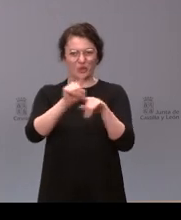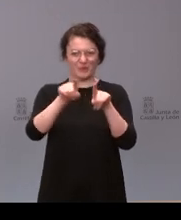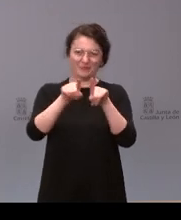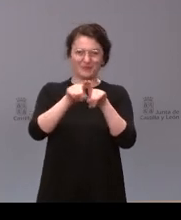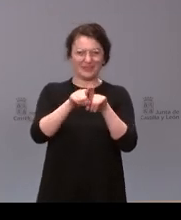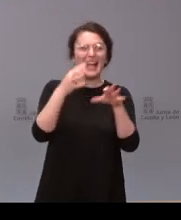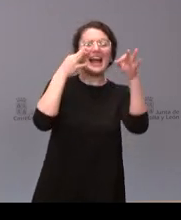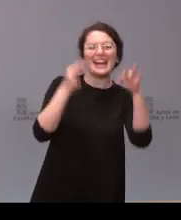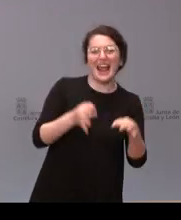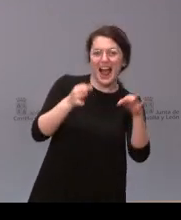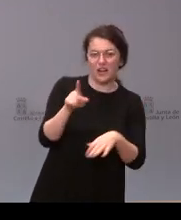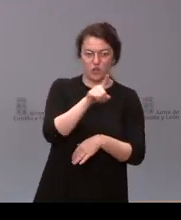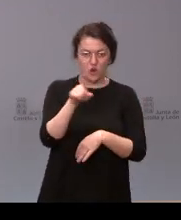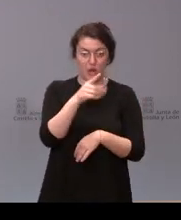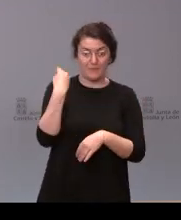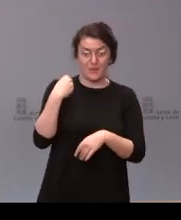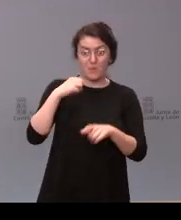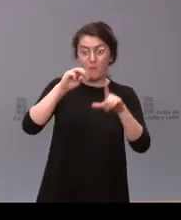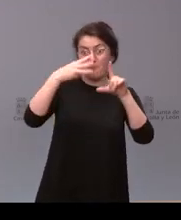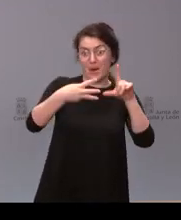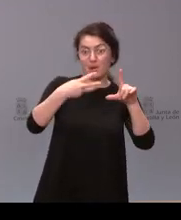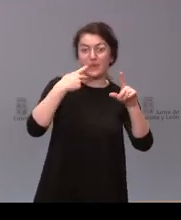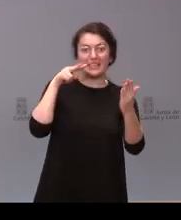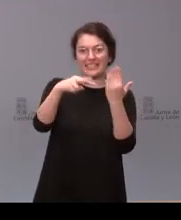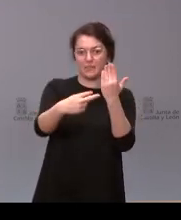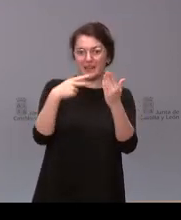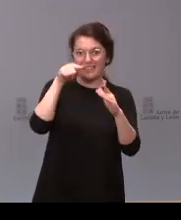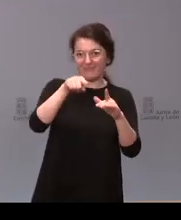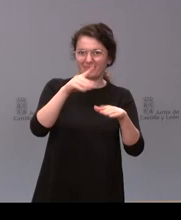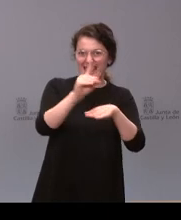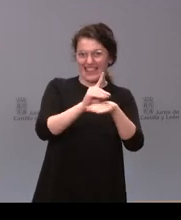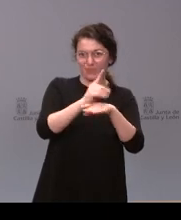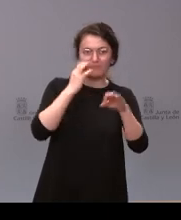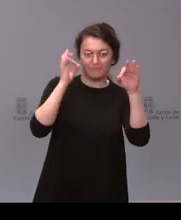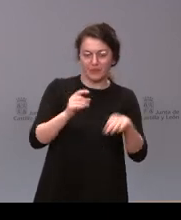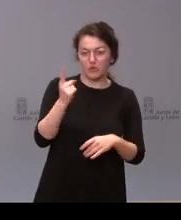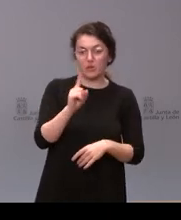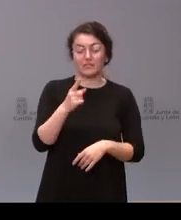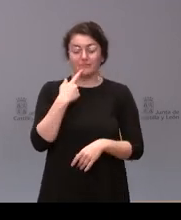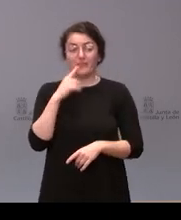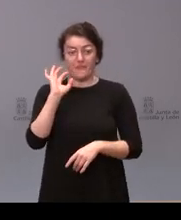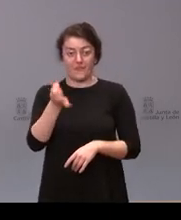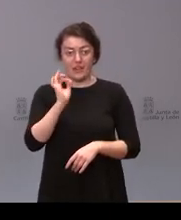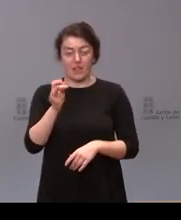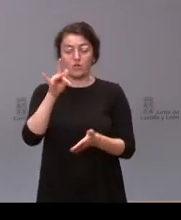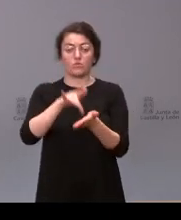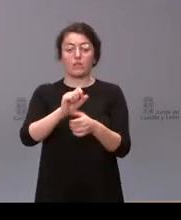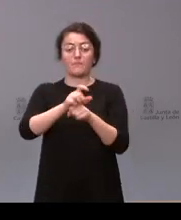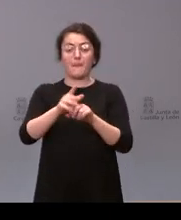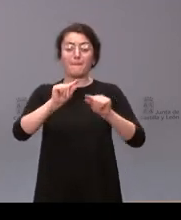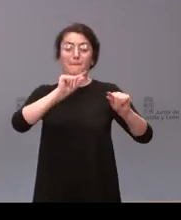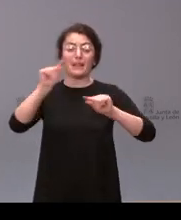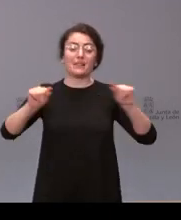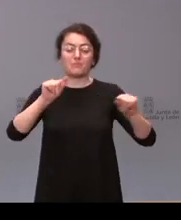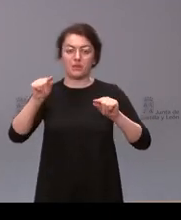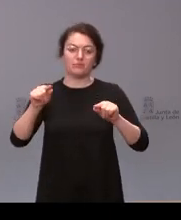Yo creo que todos podemos entender que con la pandemia las listas de espera pues se han visto incrementadas y no se ha podido hacer nada o poco al